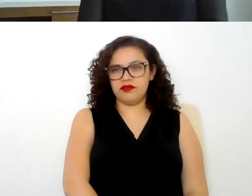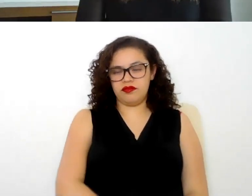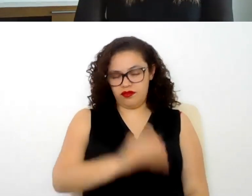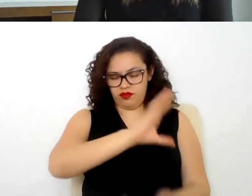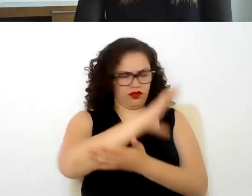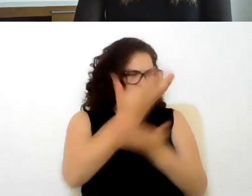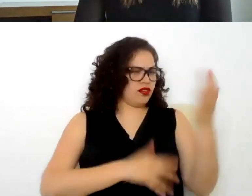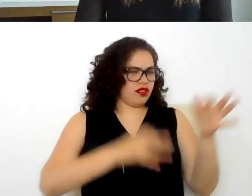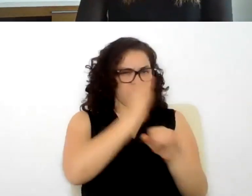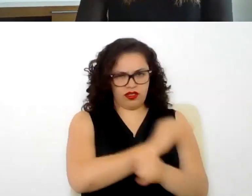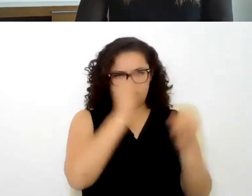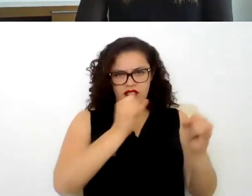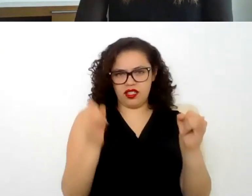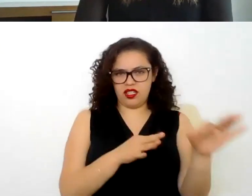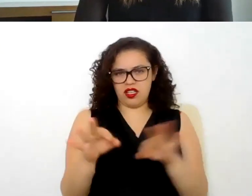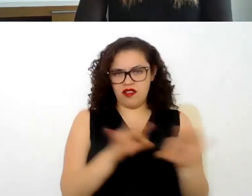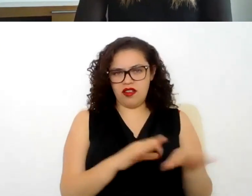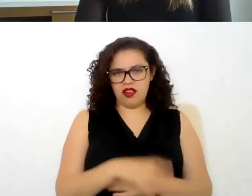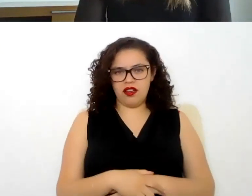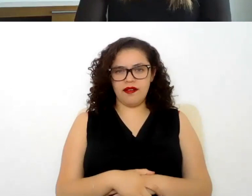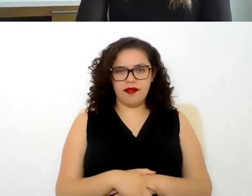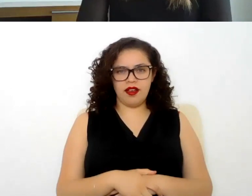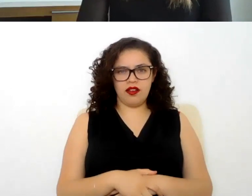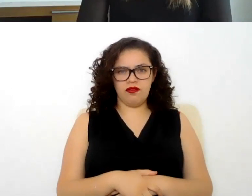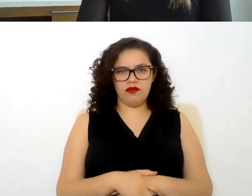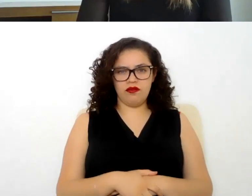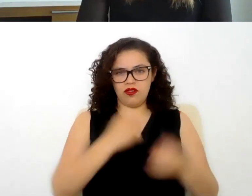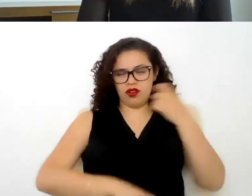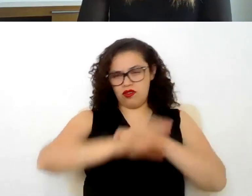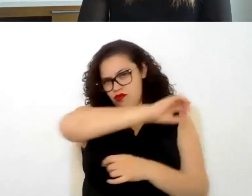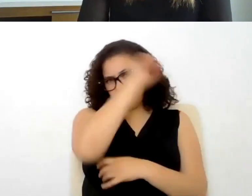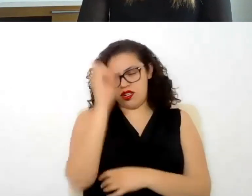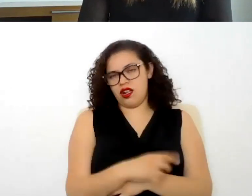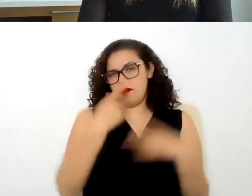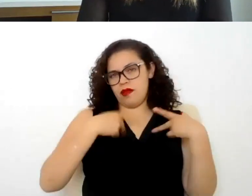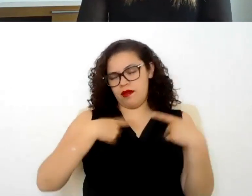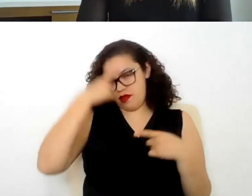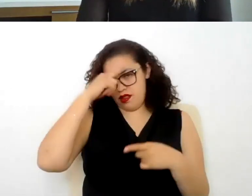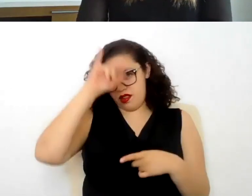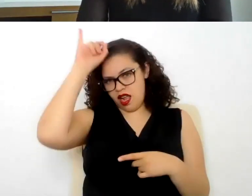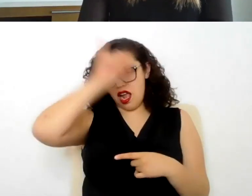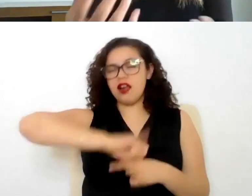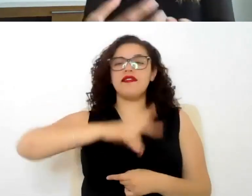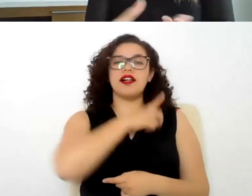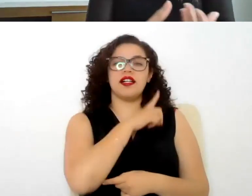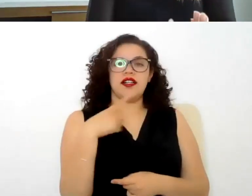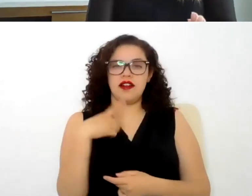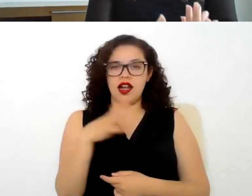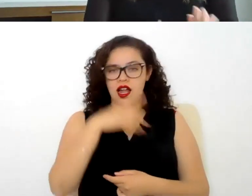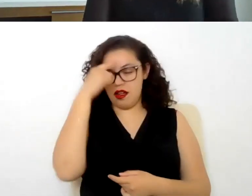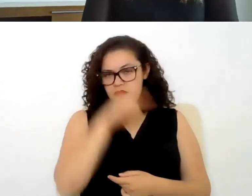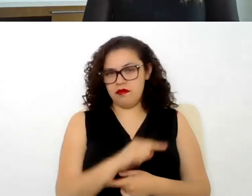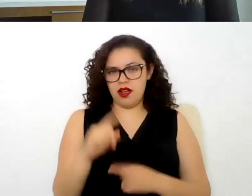de trabajo si bien como les mencionaba es una de las obligaciones que tiene el patrón de conserva